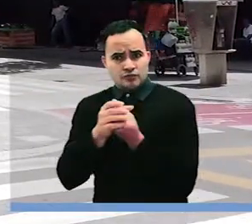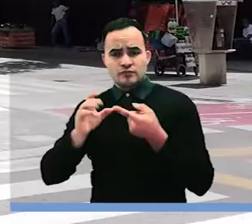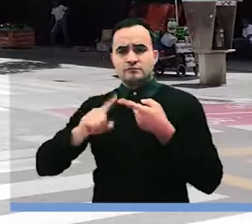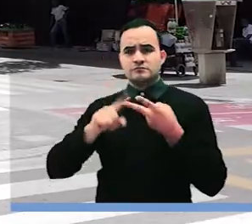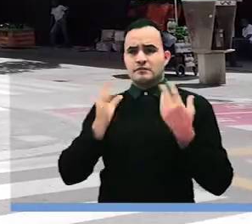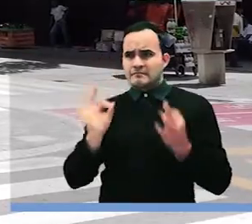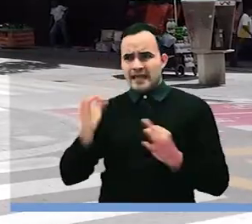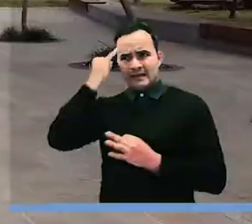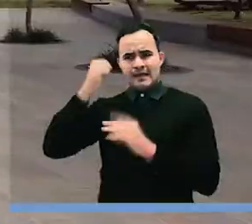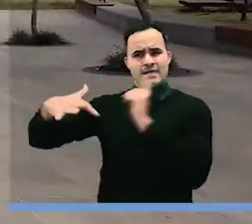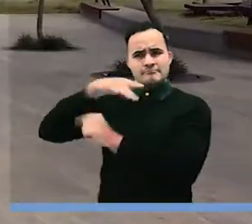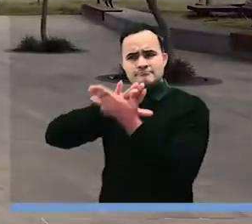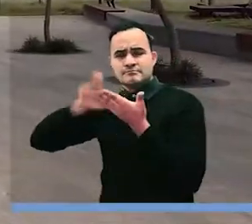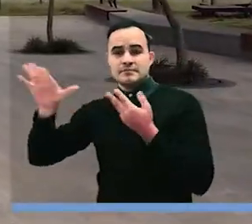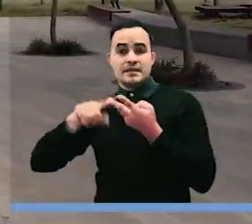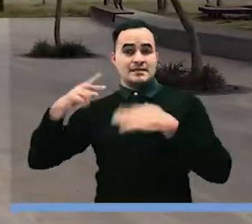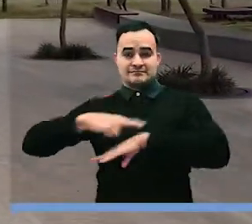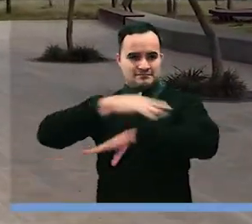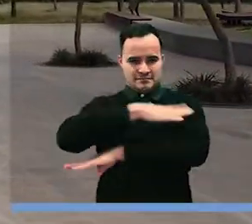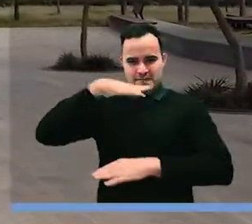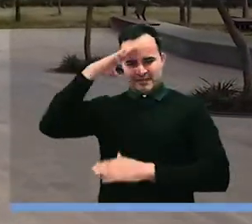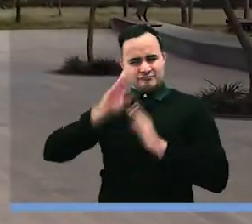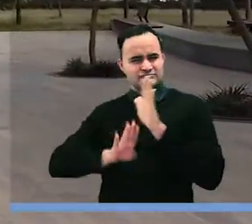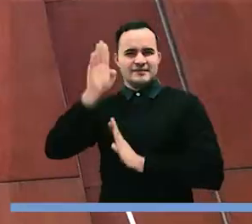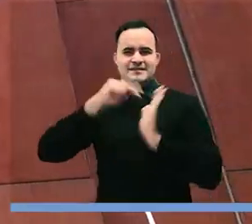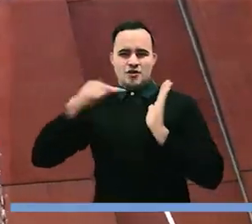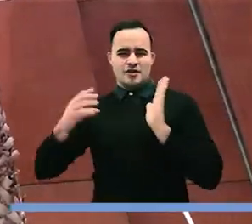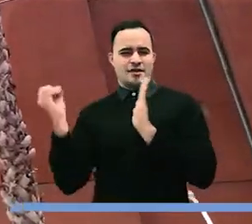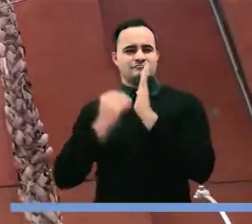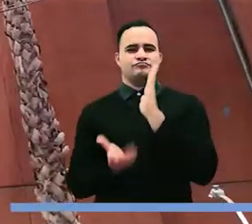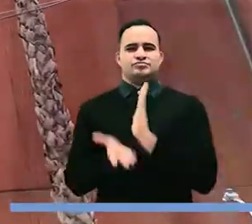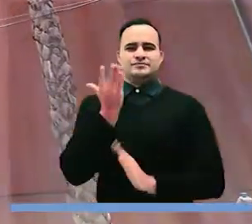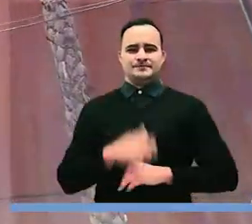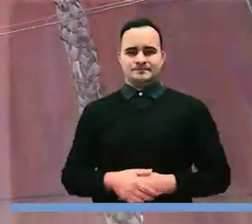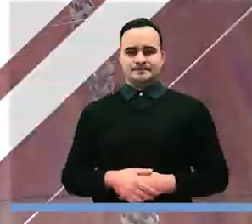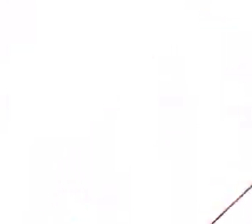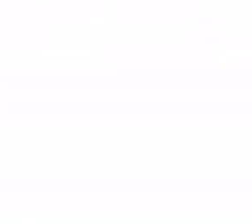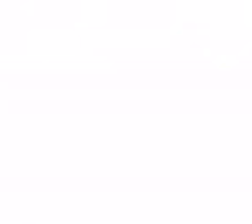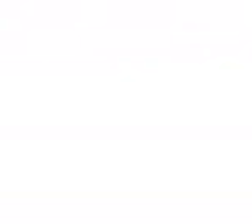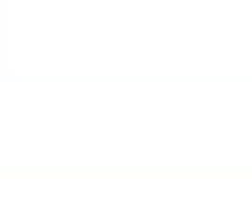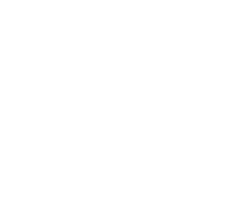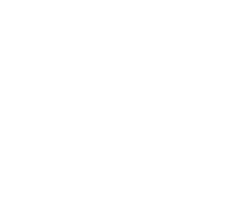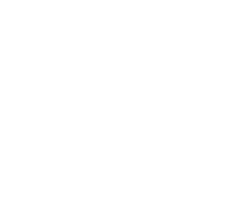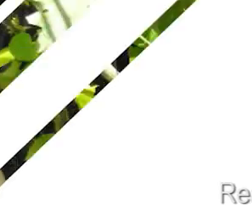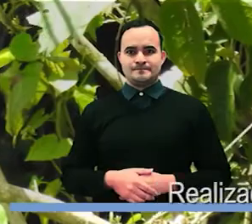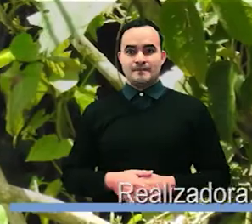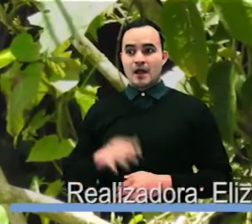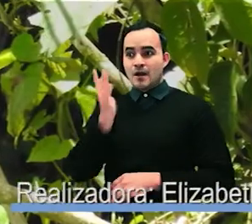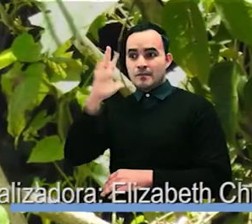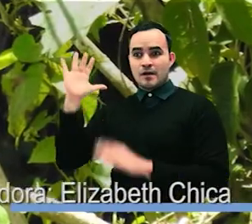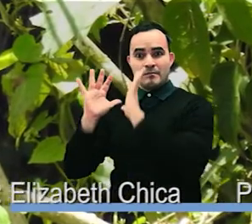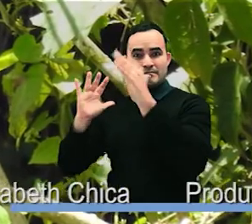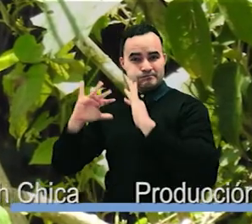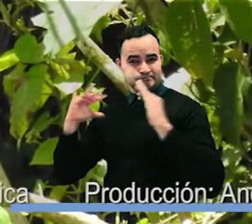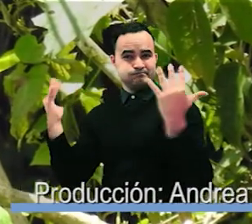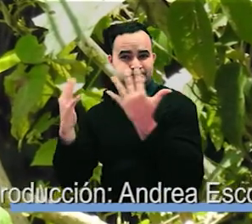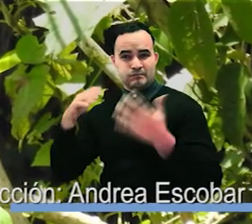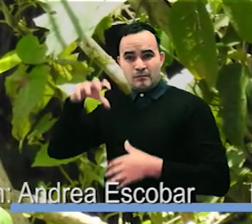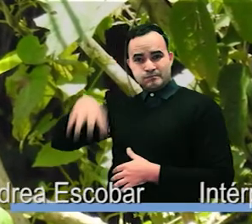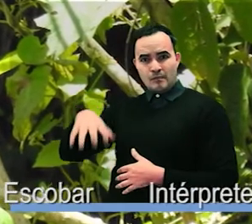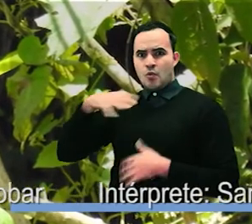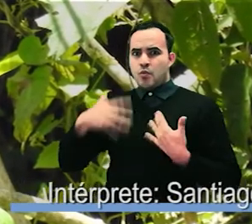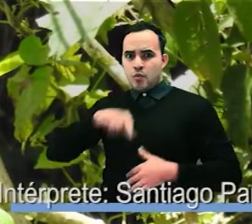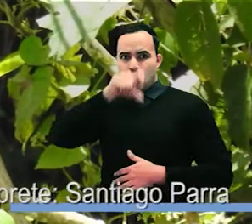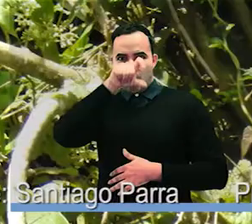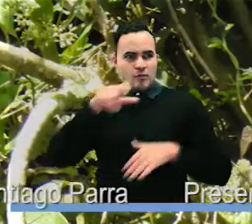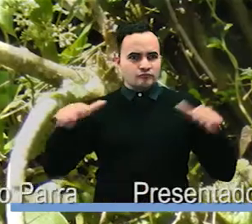un empleo inclusivo, nuevos empleos verdes y convertir a Medellín en el Valle del Sol. En una de las reservas naturales de la ciudad